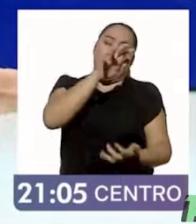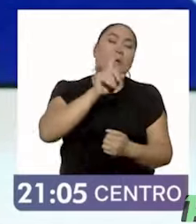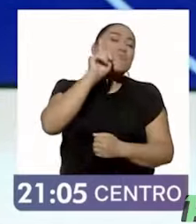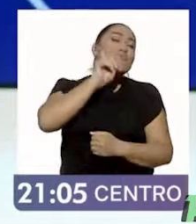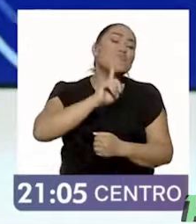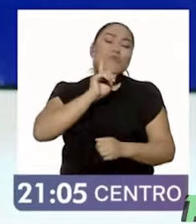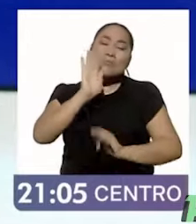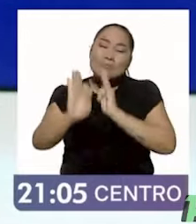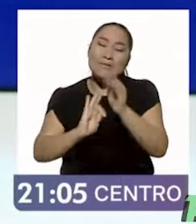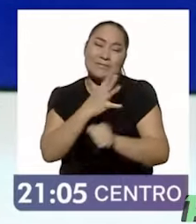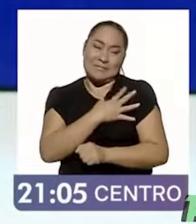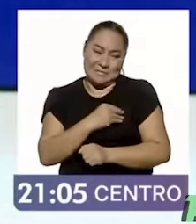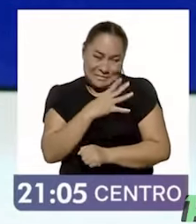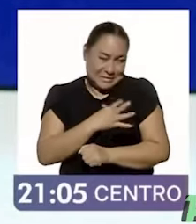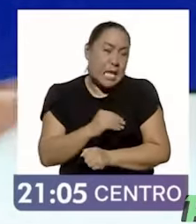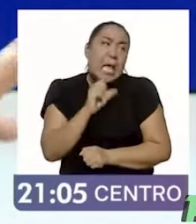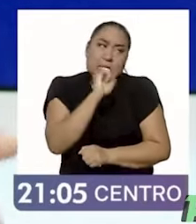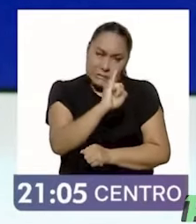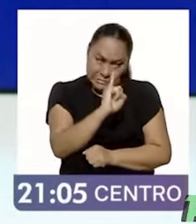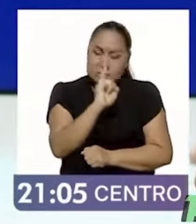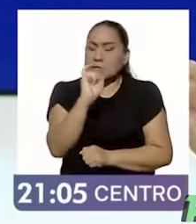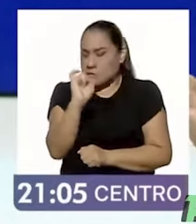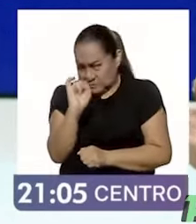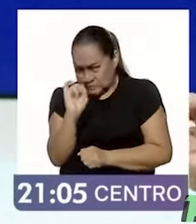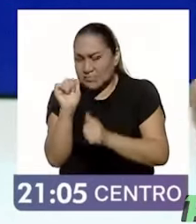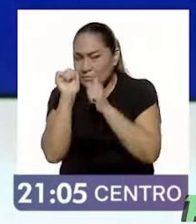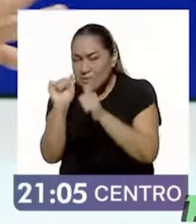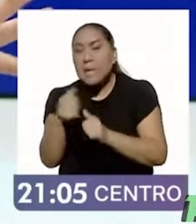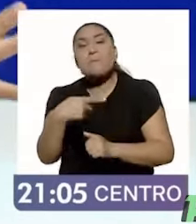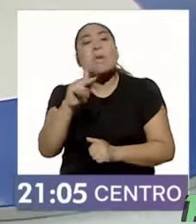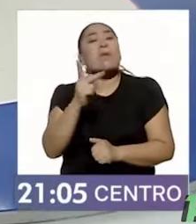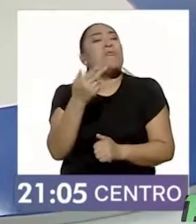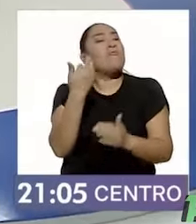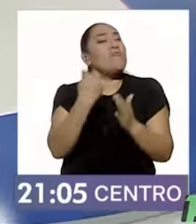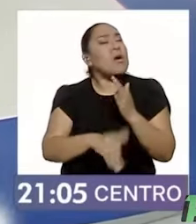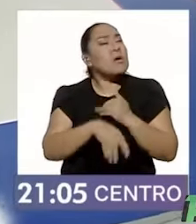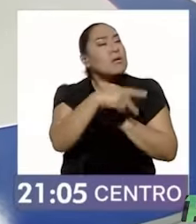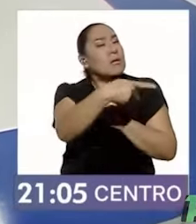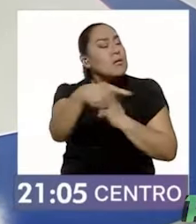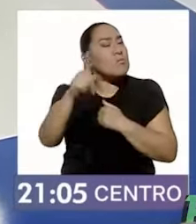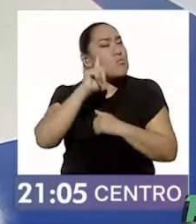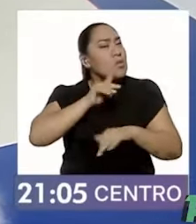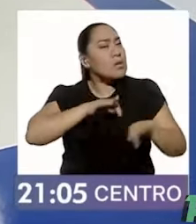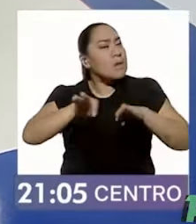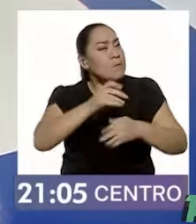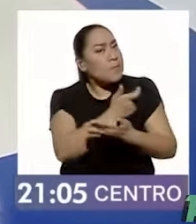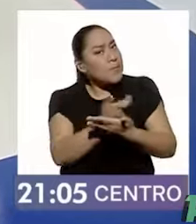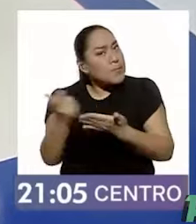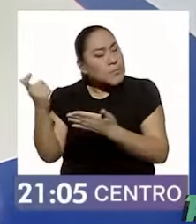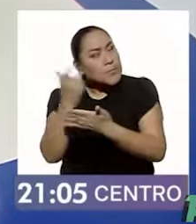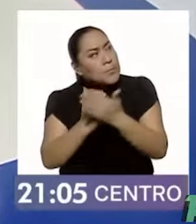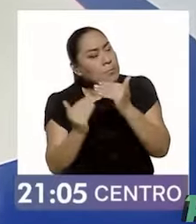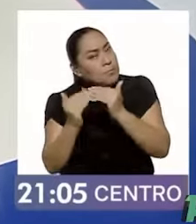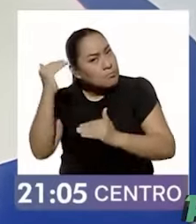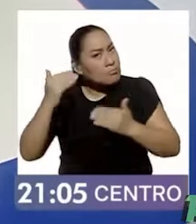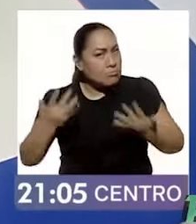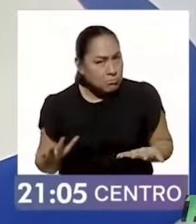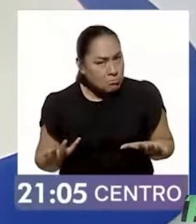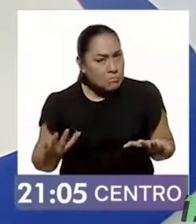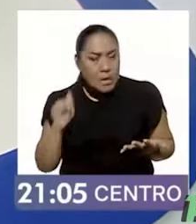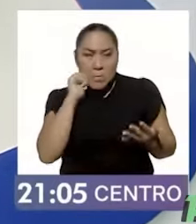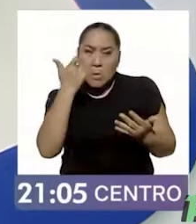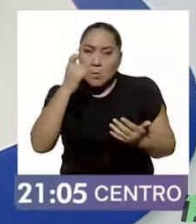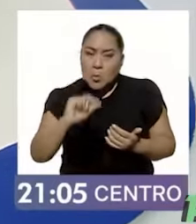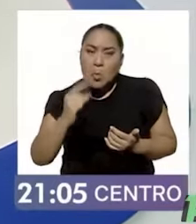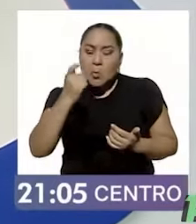va a reconocer en términos de los salarios? ¿No? O sea, es esta cosa donde no nada más quede en el programa o en el masajito que me parece